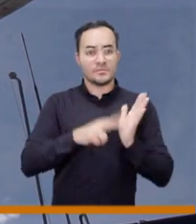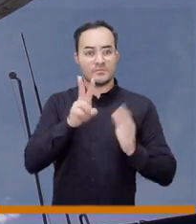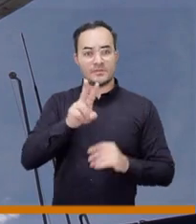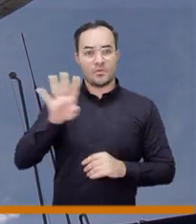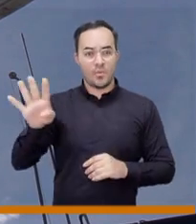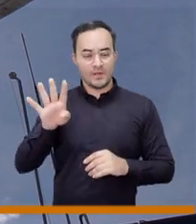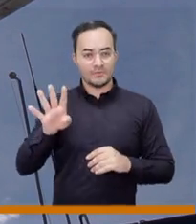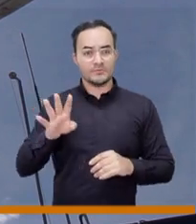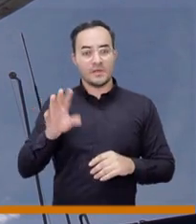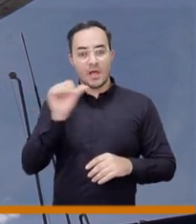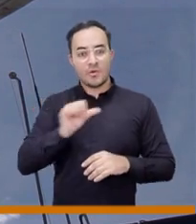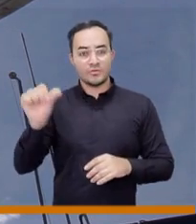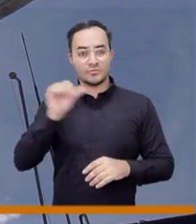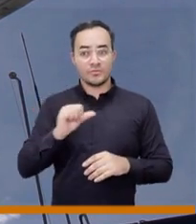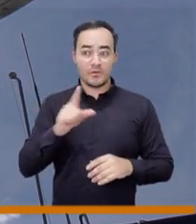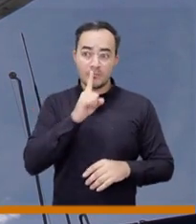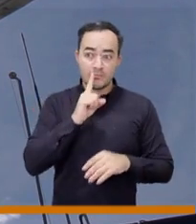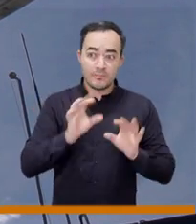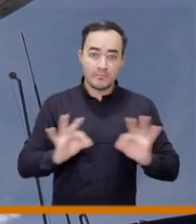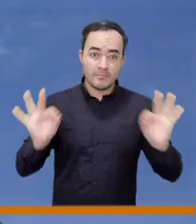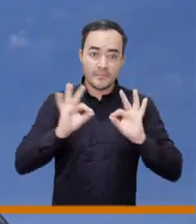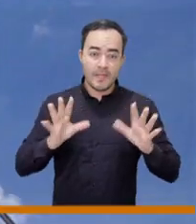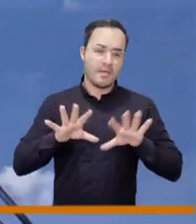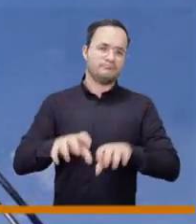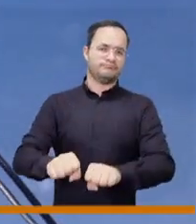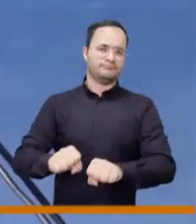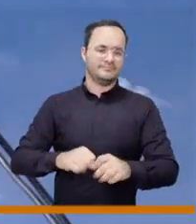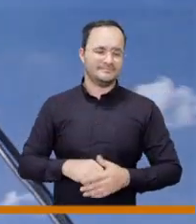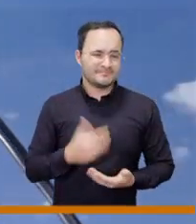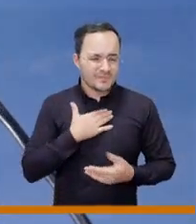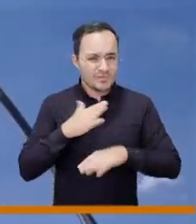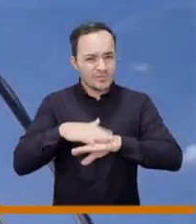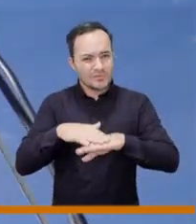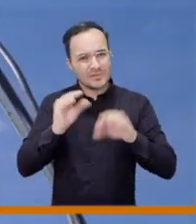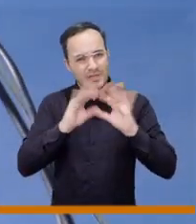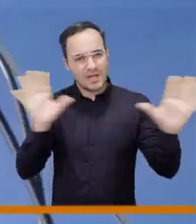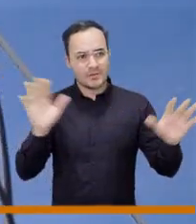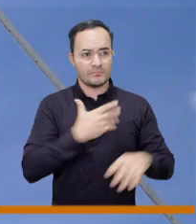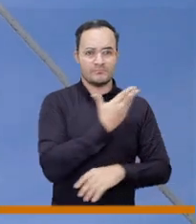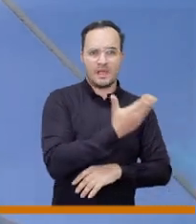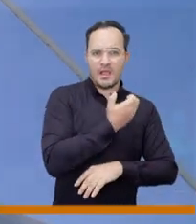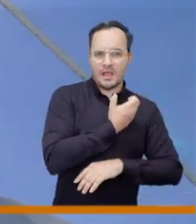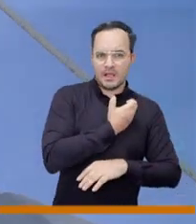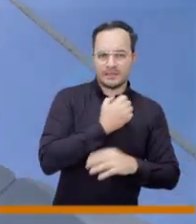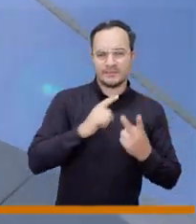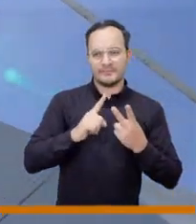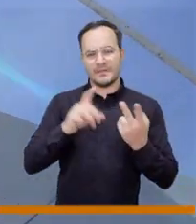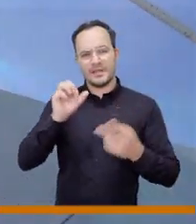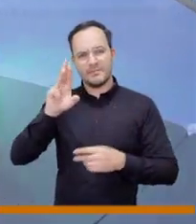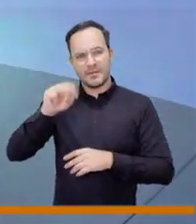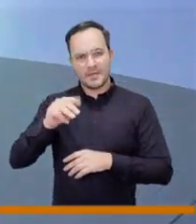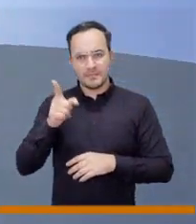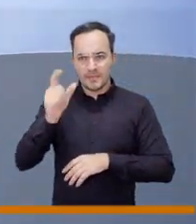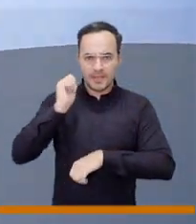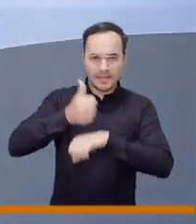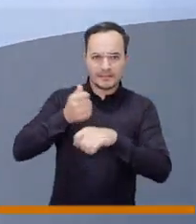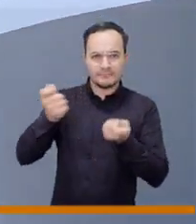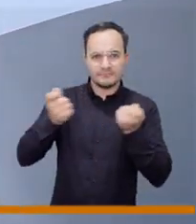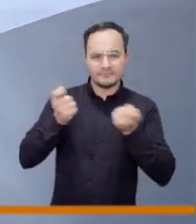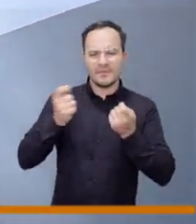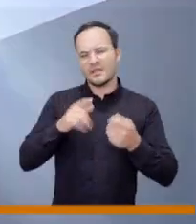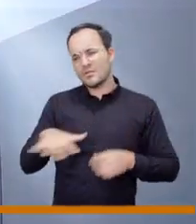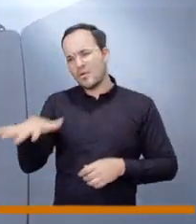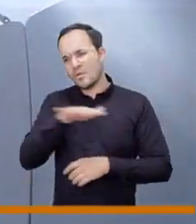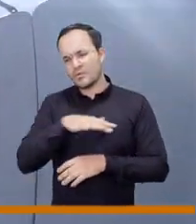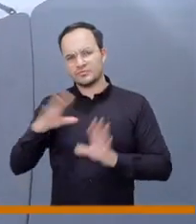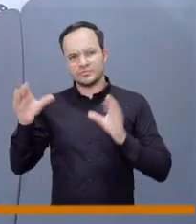vence el próximo agosto del 2024 lo primero que hago es una invitación al alcalde al gerente de pm a